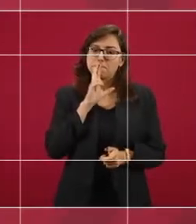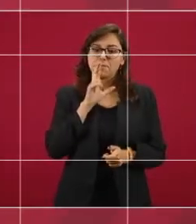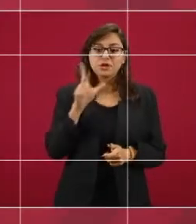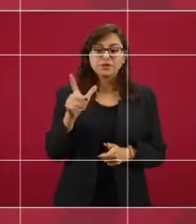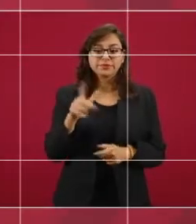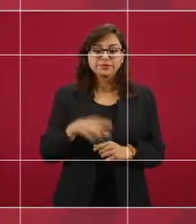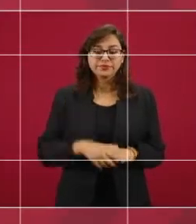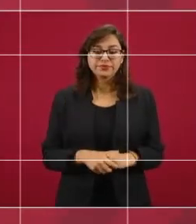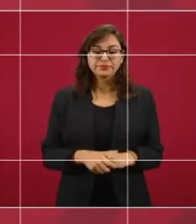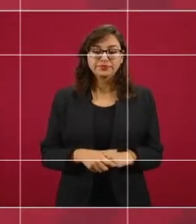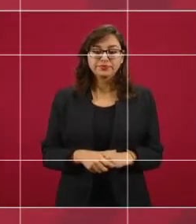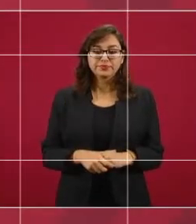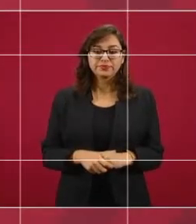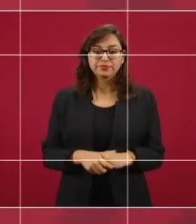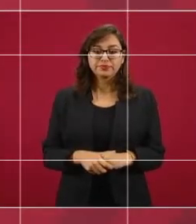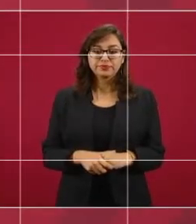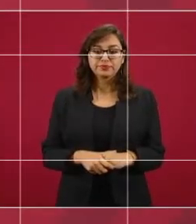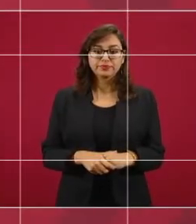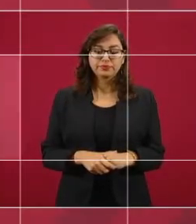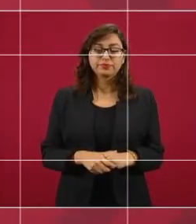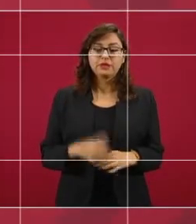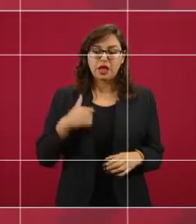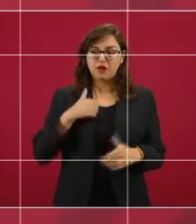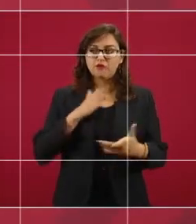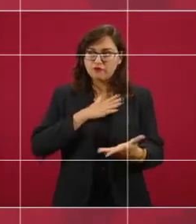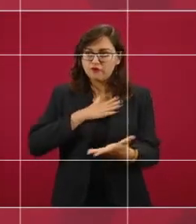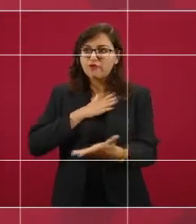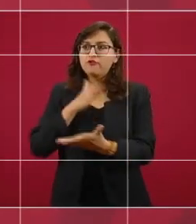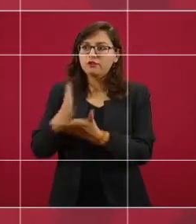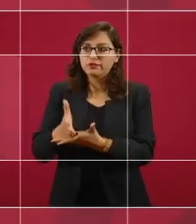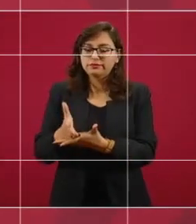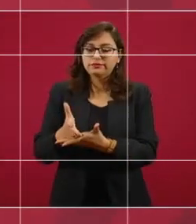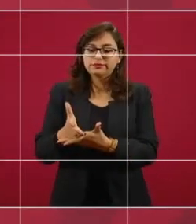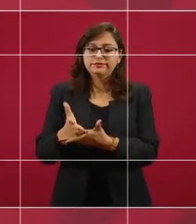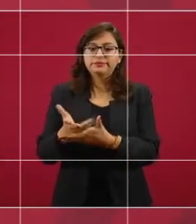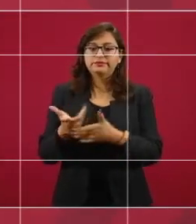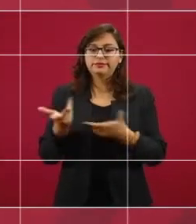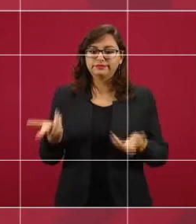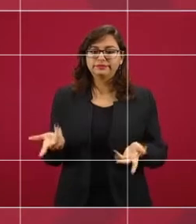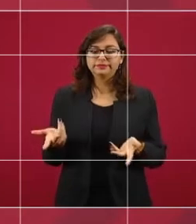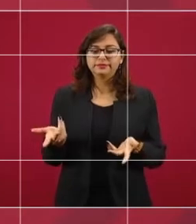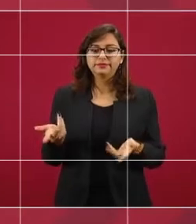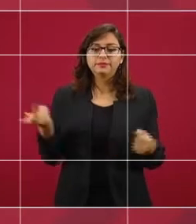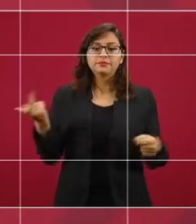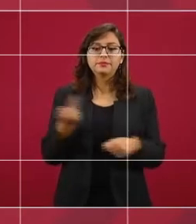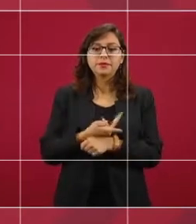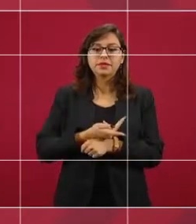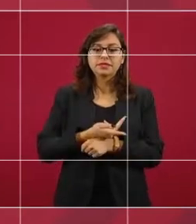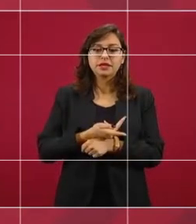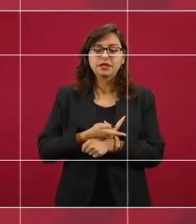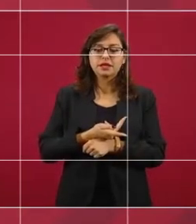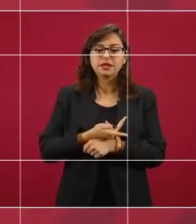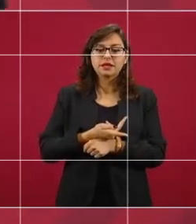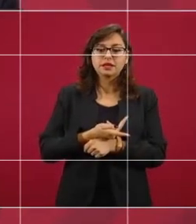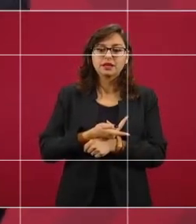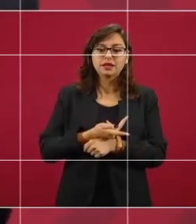ahora ya, a partir de que fui, se cuida el que